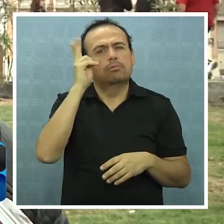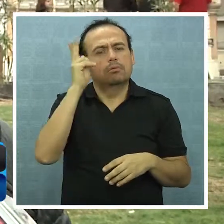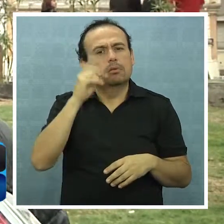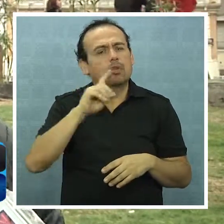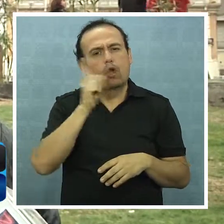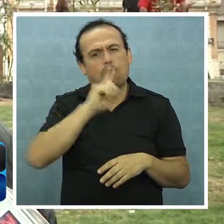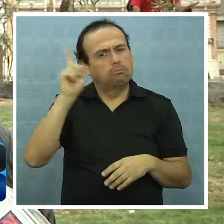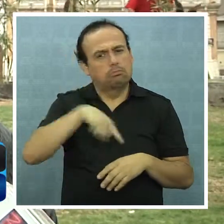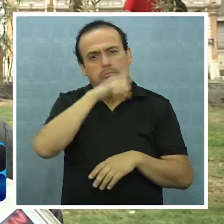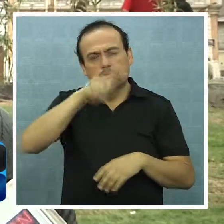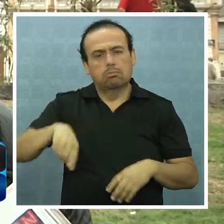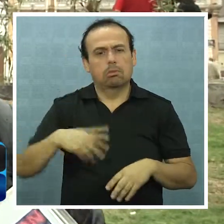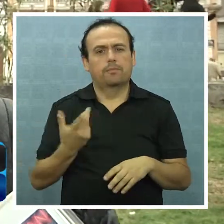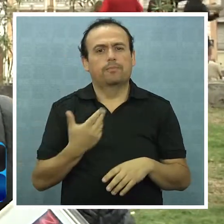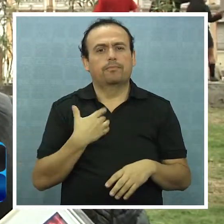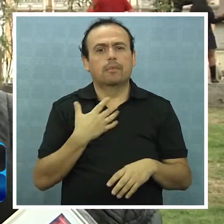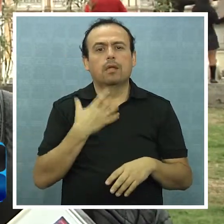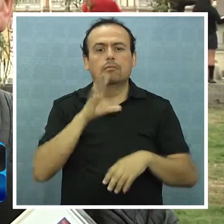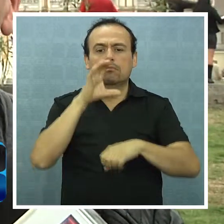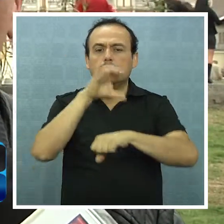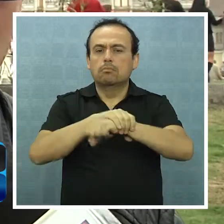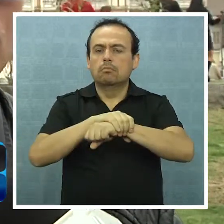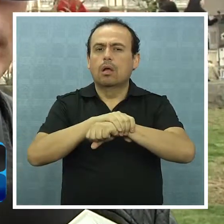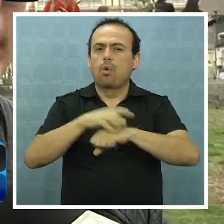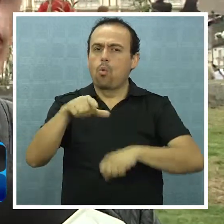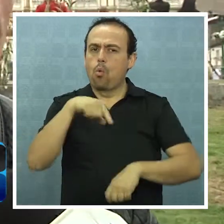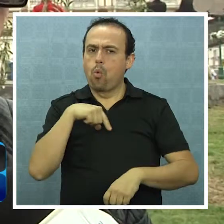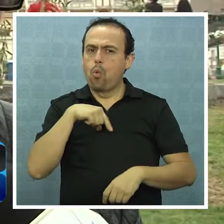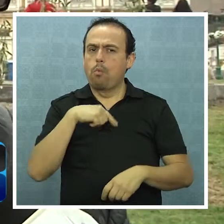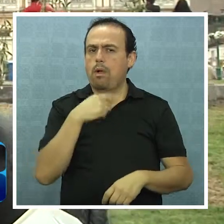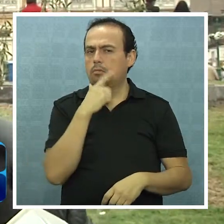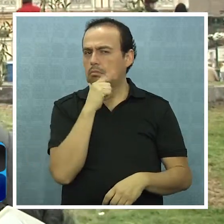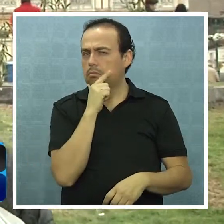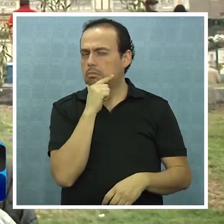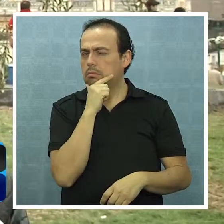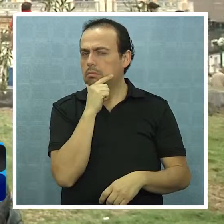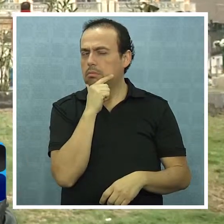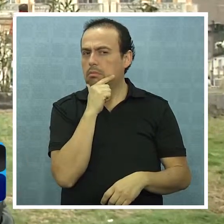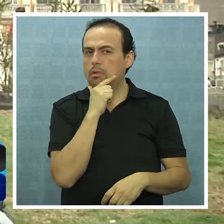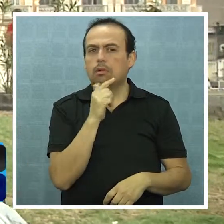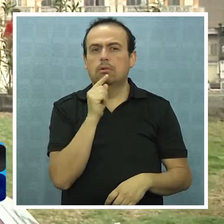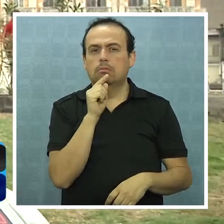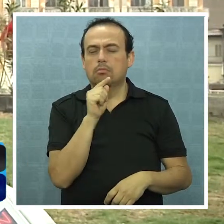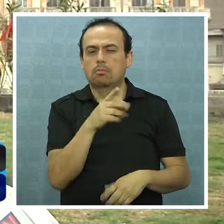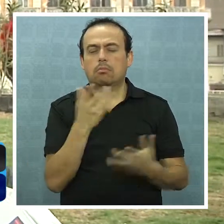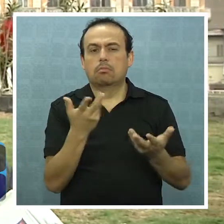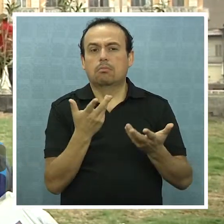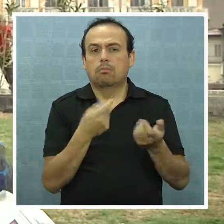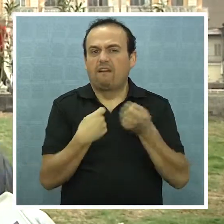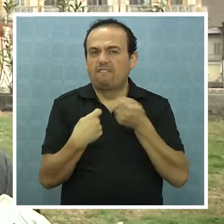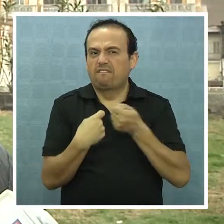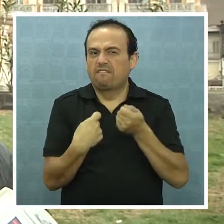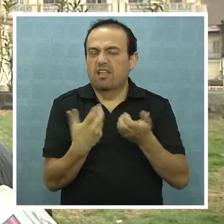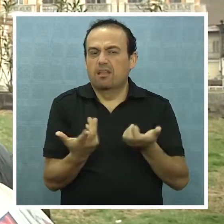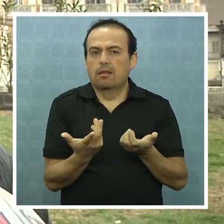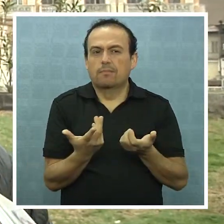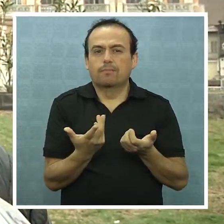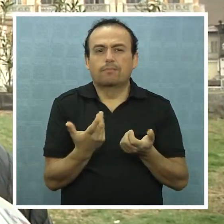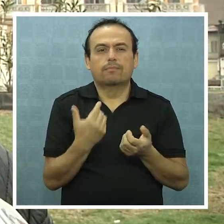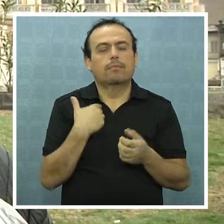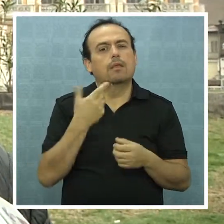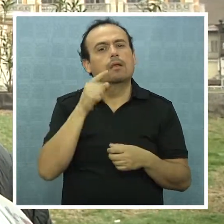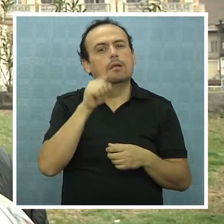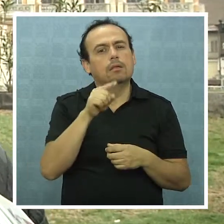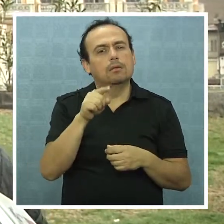puede aún determinar la culpabilidad de un sospechoso en este caso. Por lo mismo, creo que más